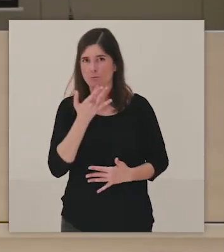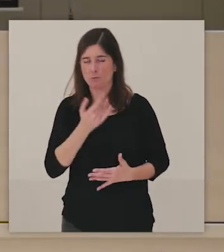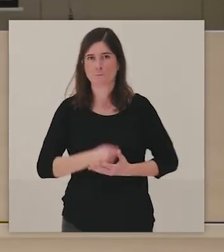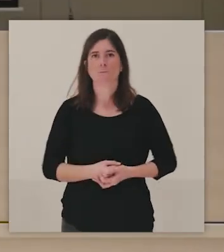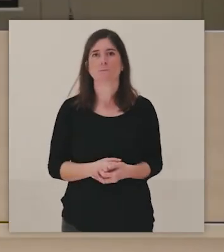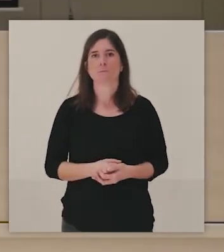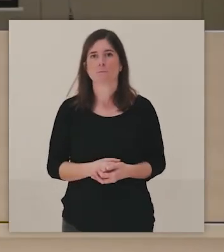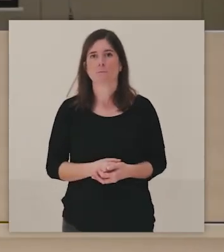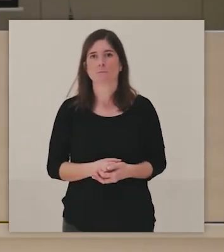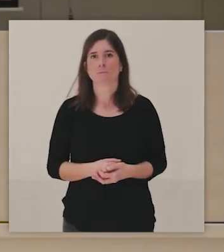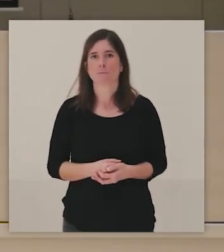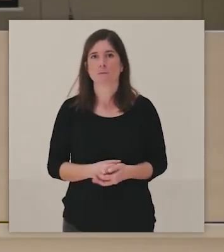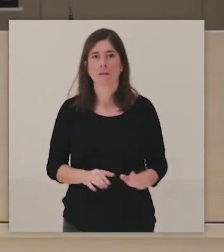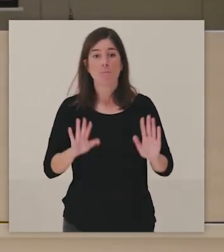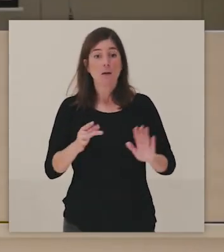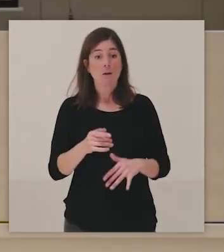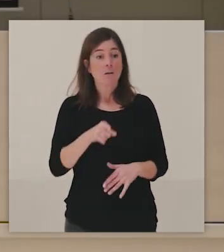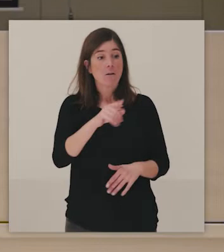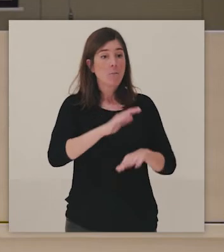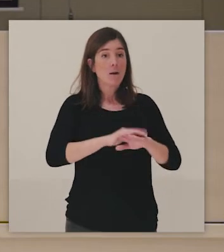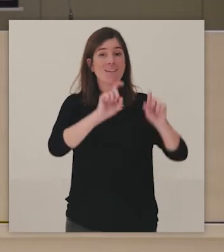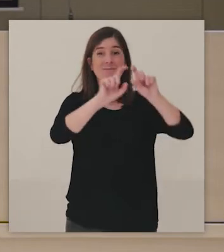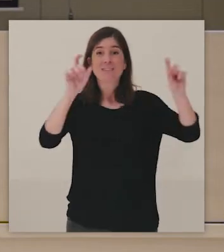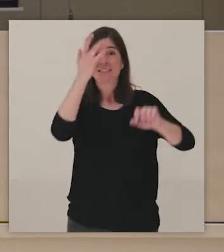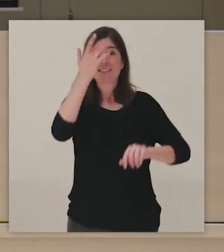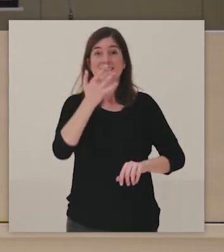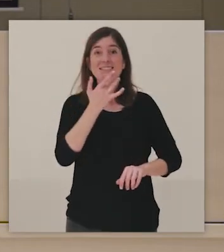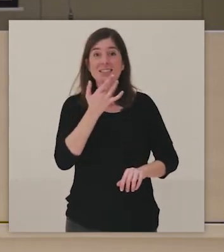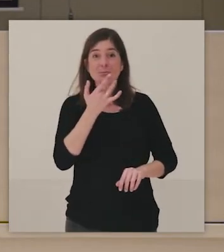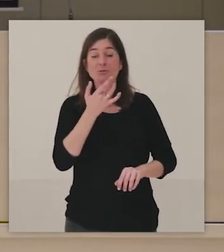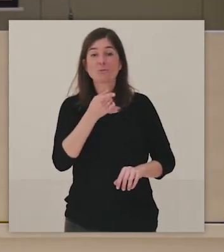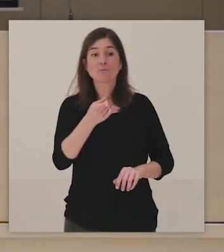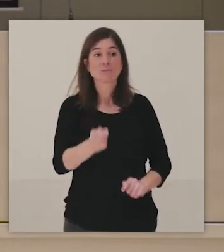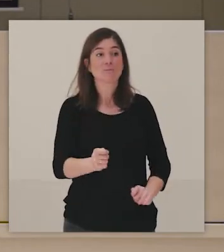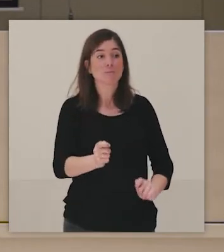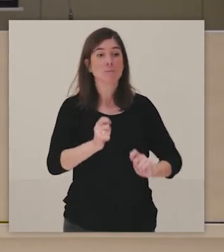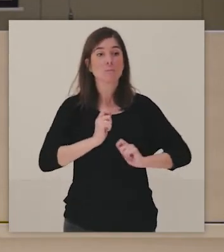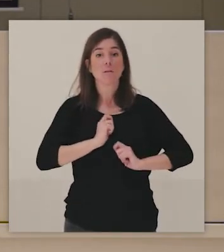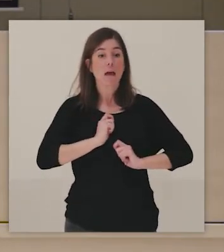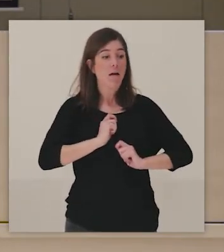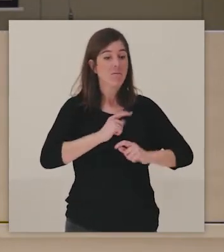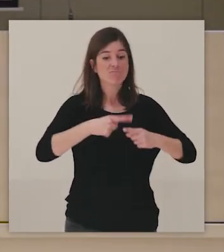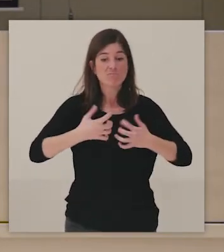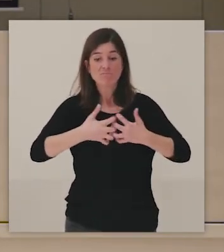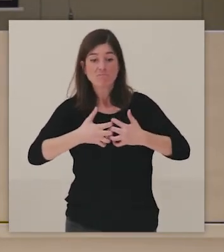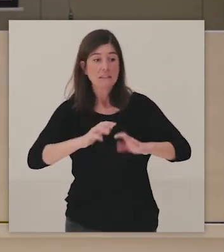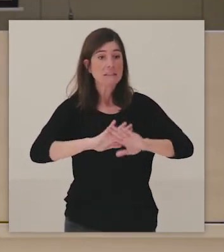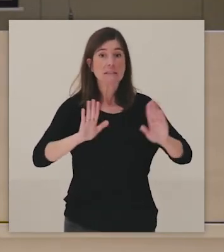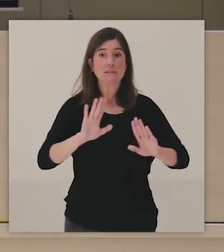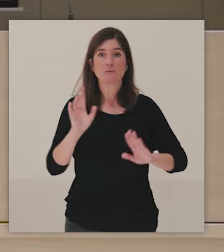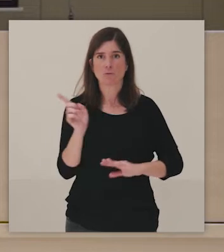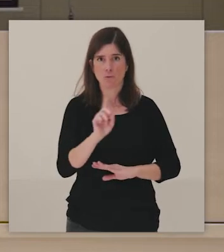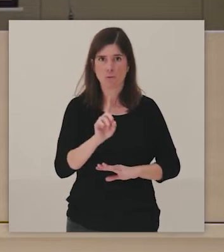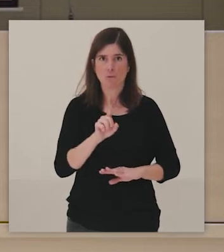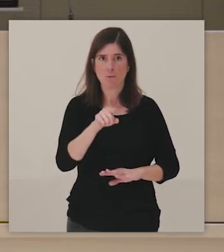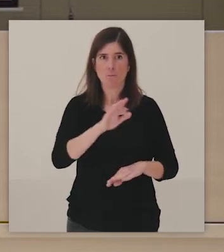decir que para Samsung no es solamente la aportación de la tecnología, sino que para ellos es fundamental esa idea de